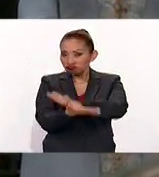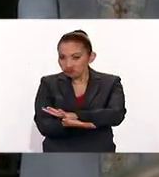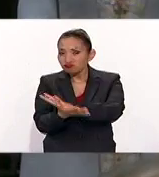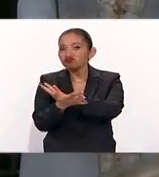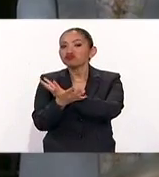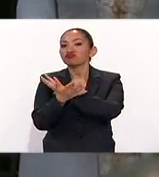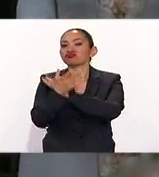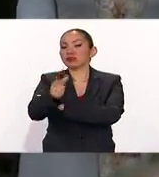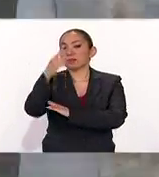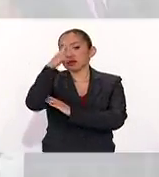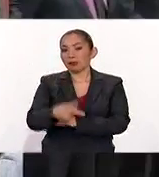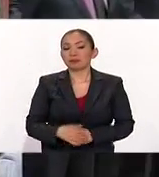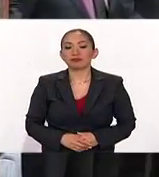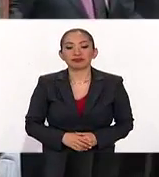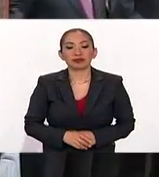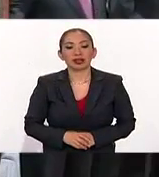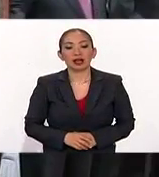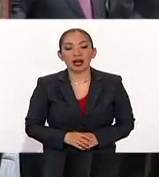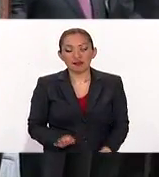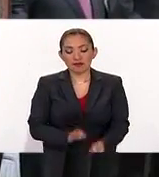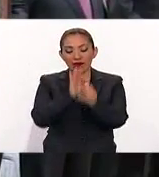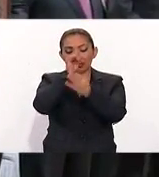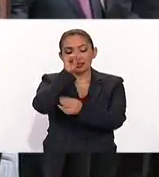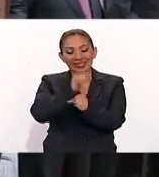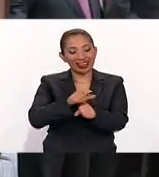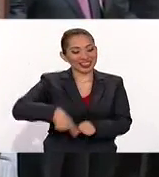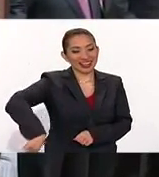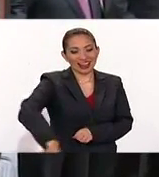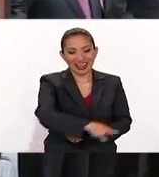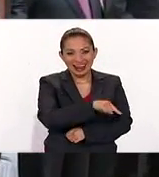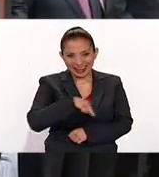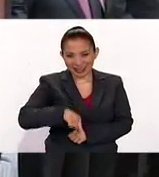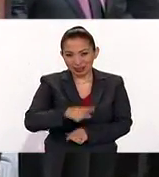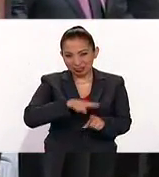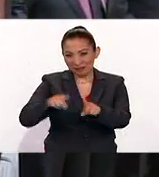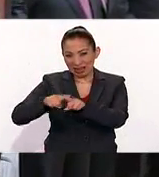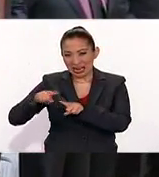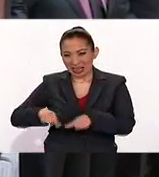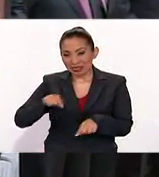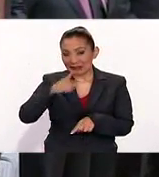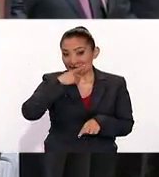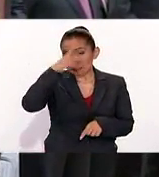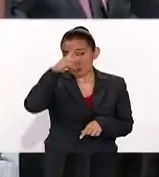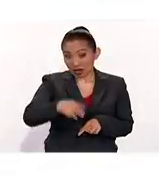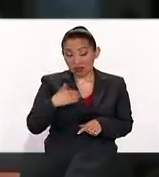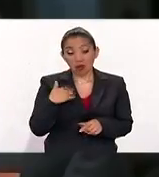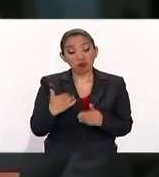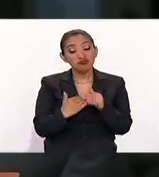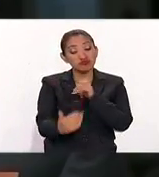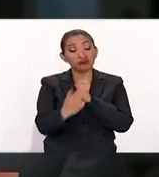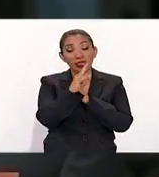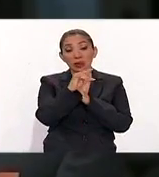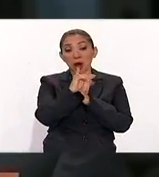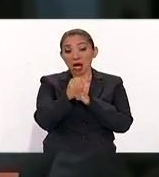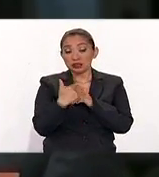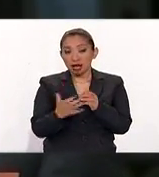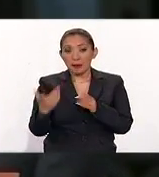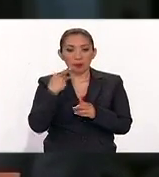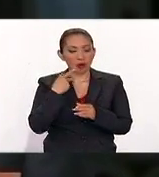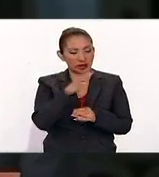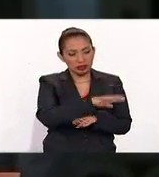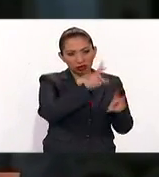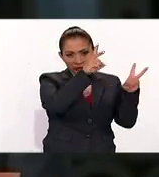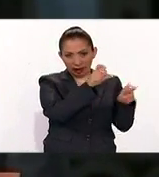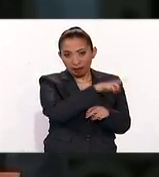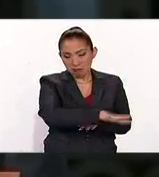de nuestro país. Ante secretarios de Estado, el presidente afirmó que la democracia mexicana avanzó. En lo político, sin